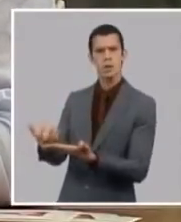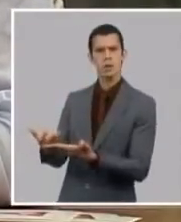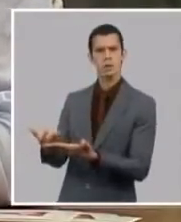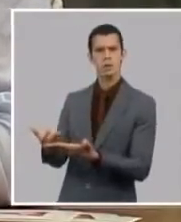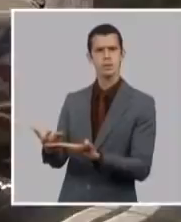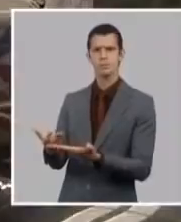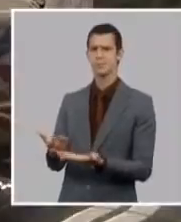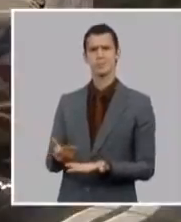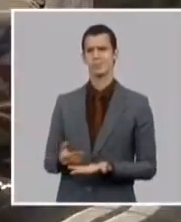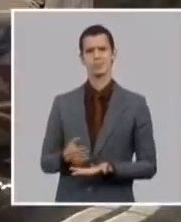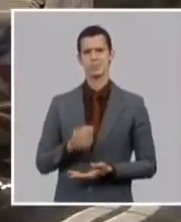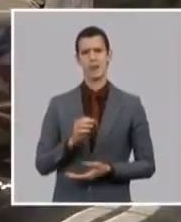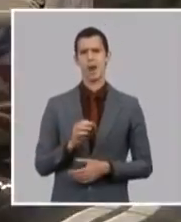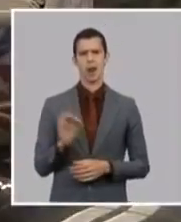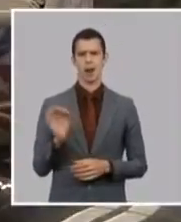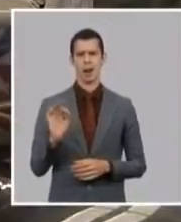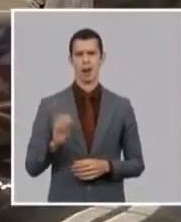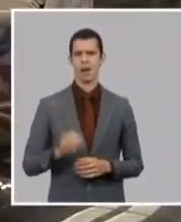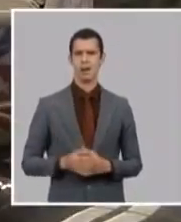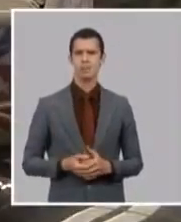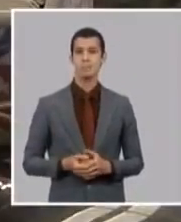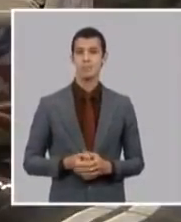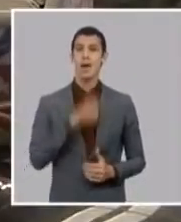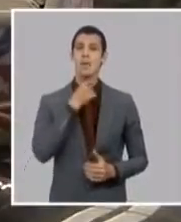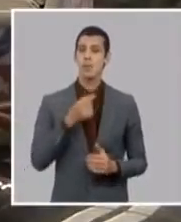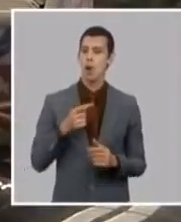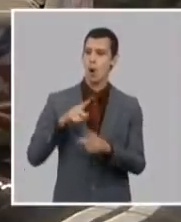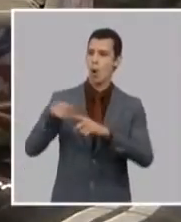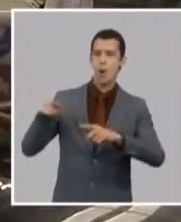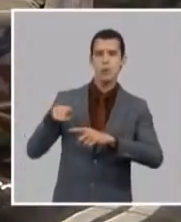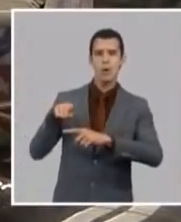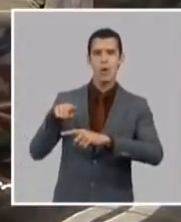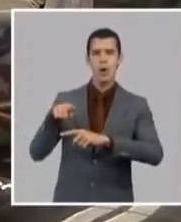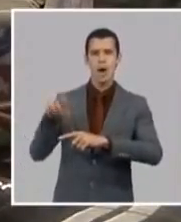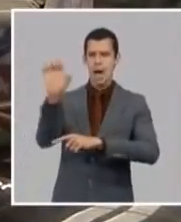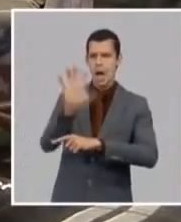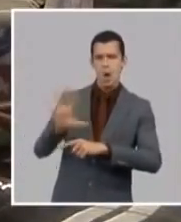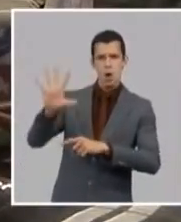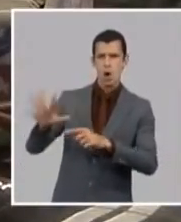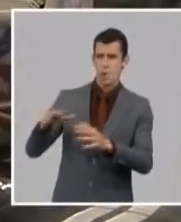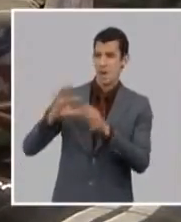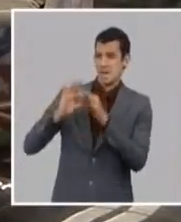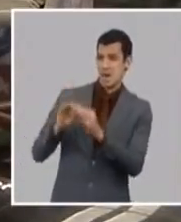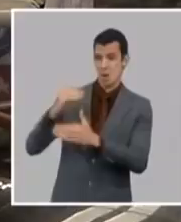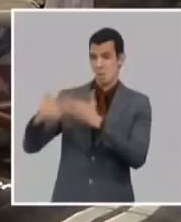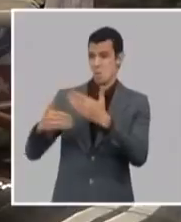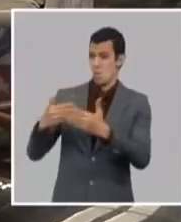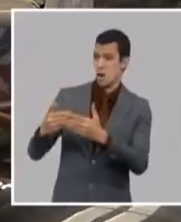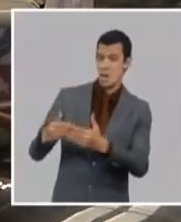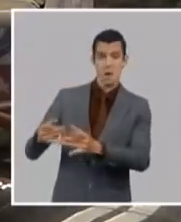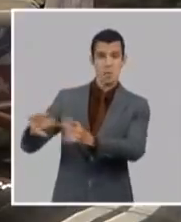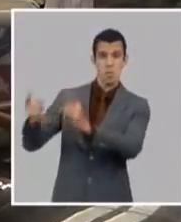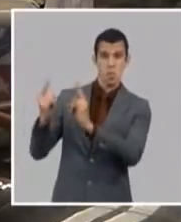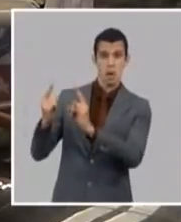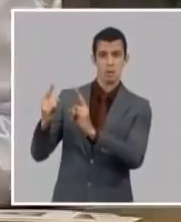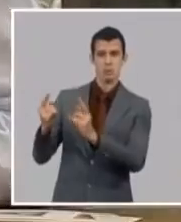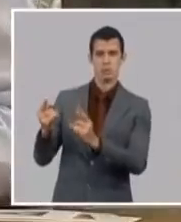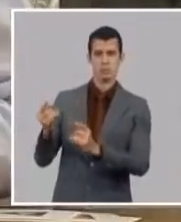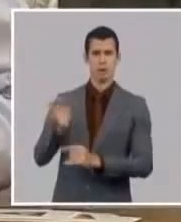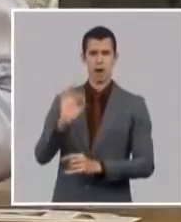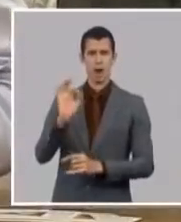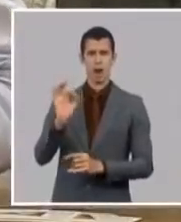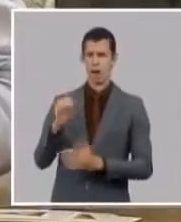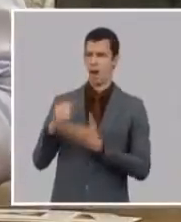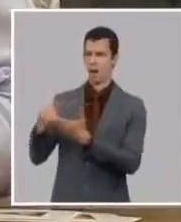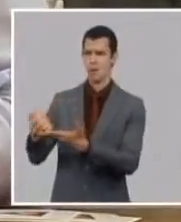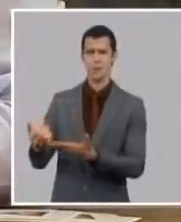quien se ha preocupado y quien ha dado un SOS por el continente africano y por los países africanos quien ha dado un SOS